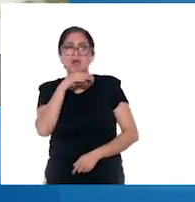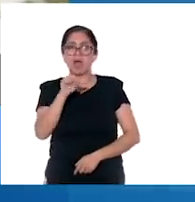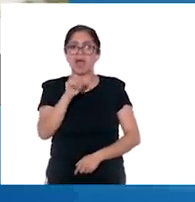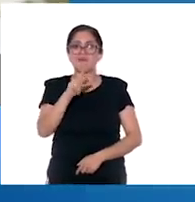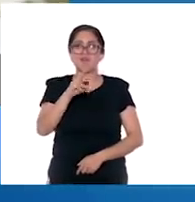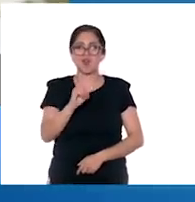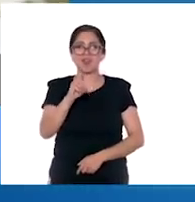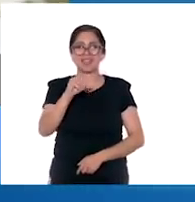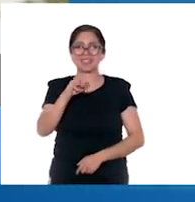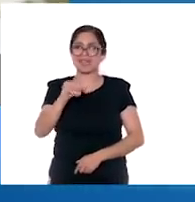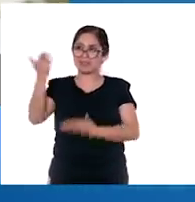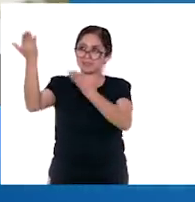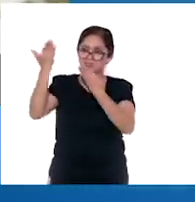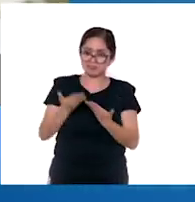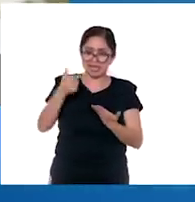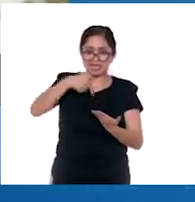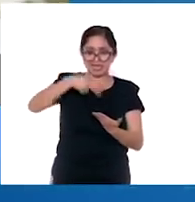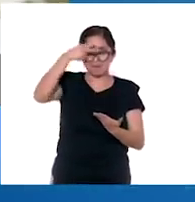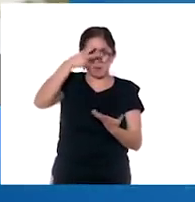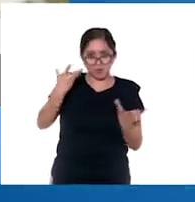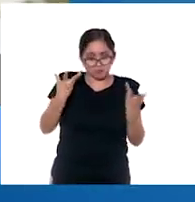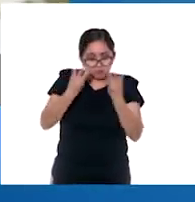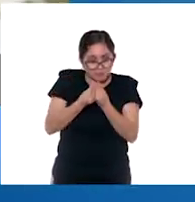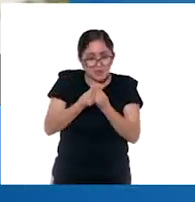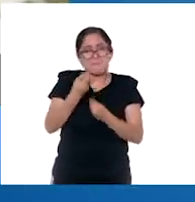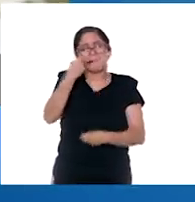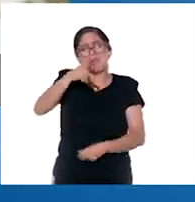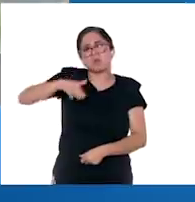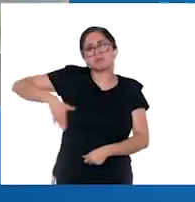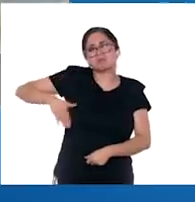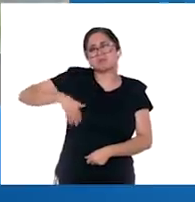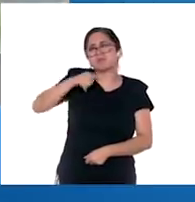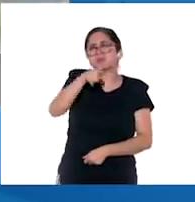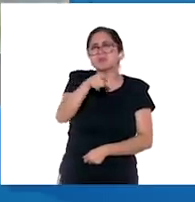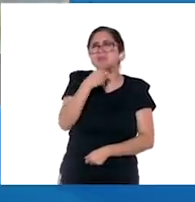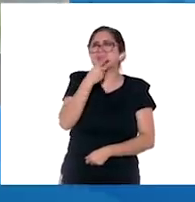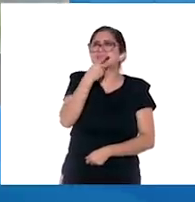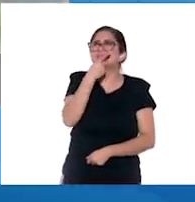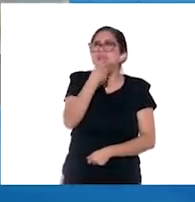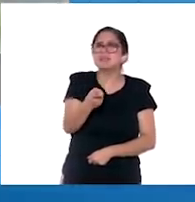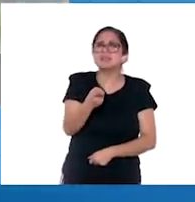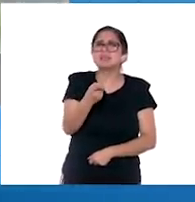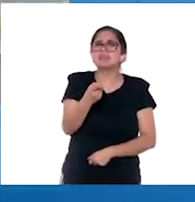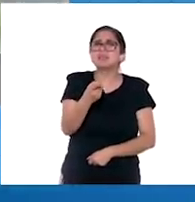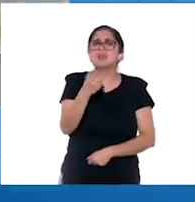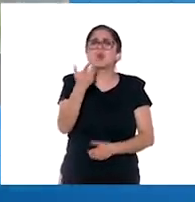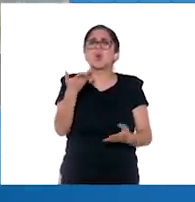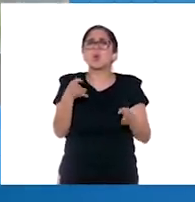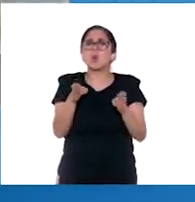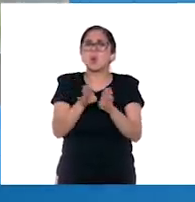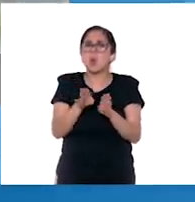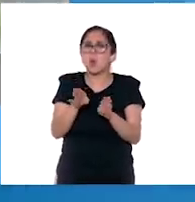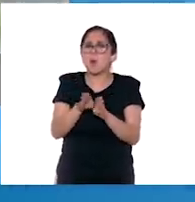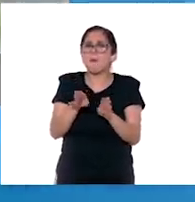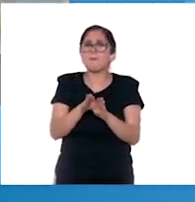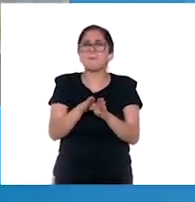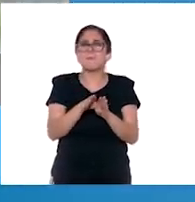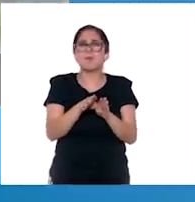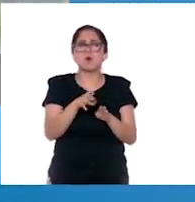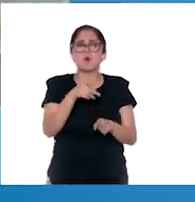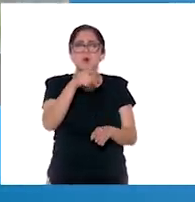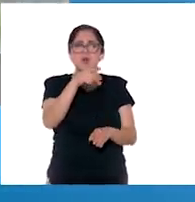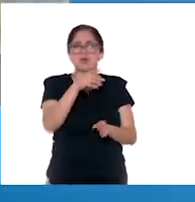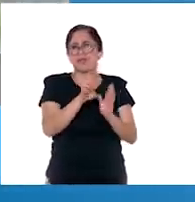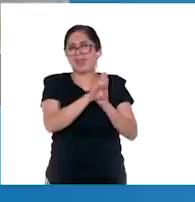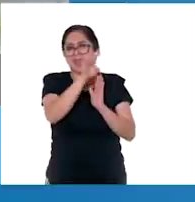interesante de lo que comentabas, me gustaría un poco regresar a lo que decías sobre su papel en la